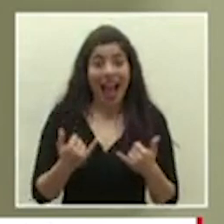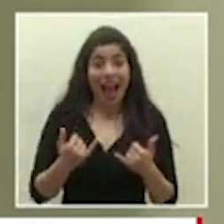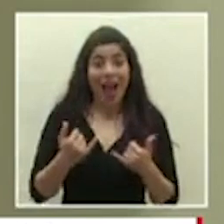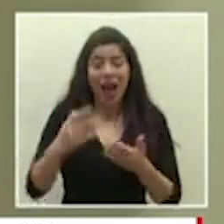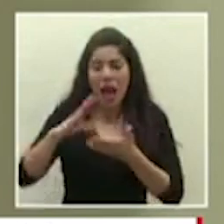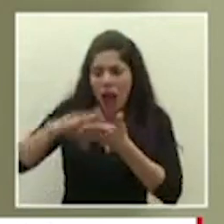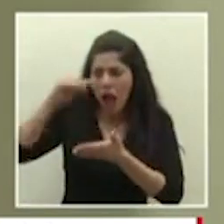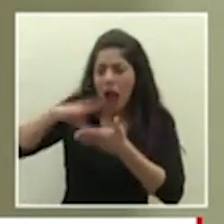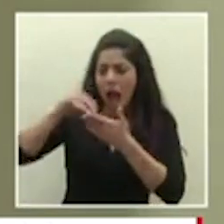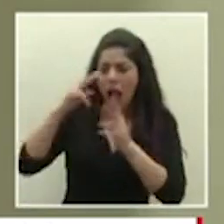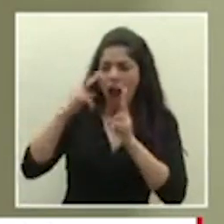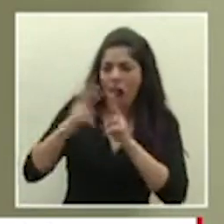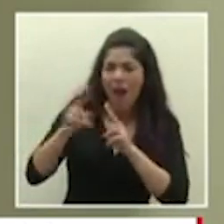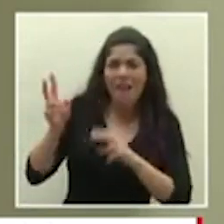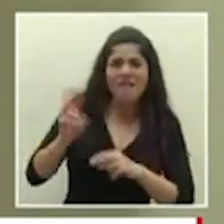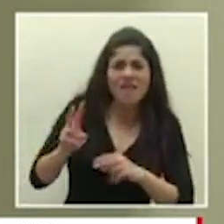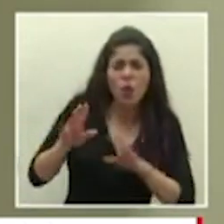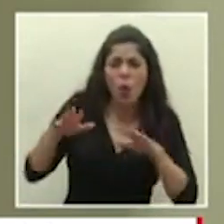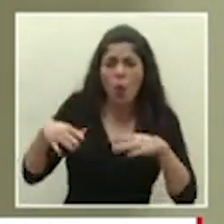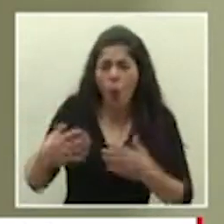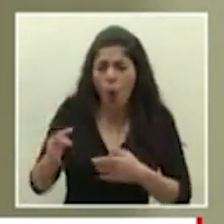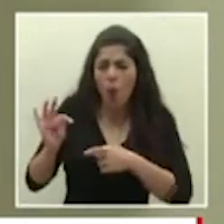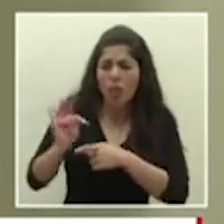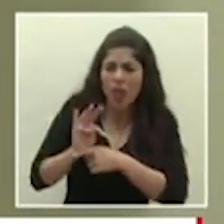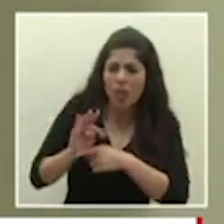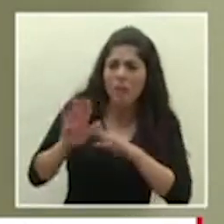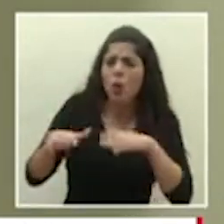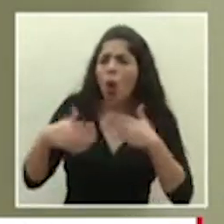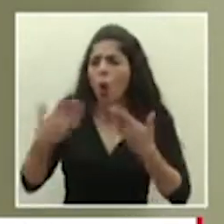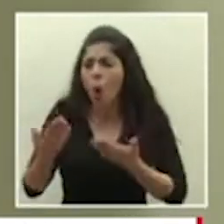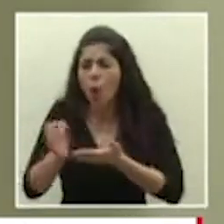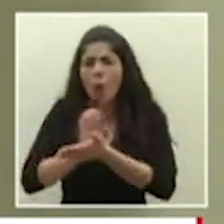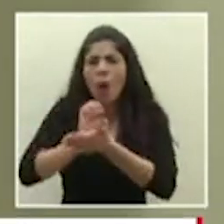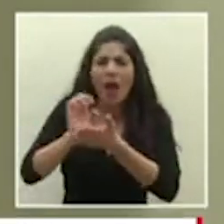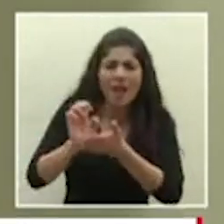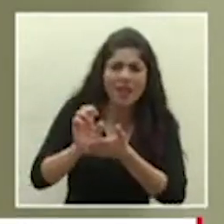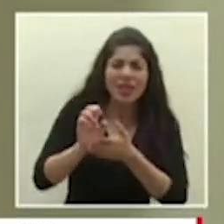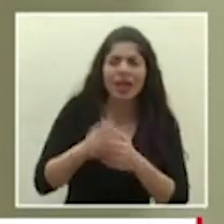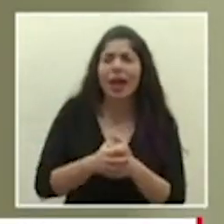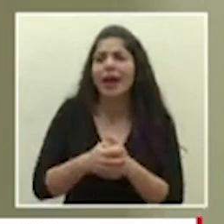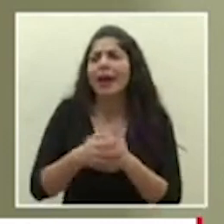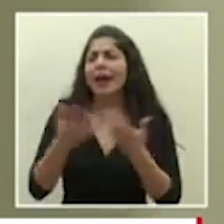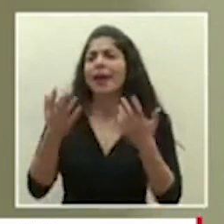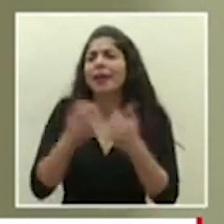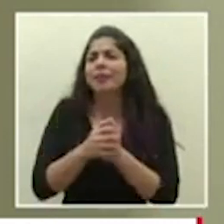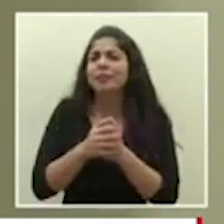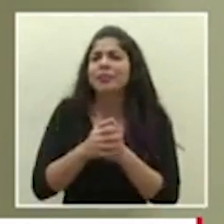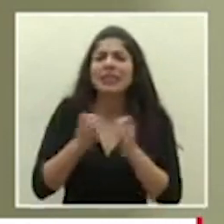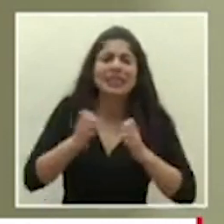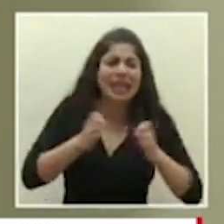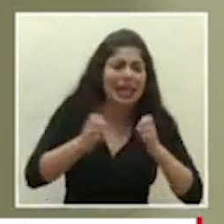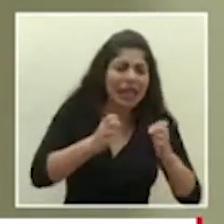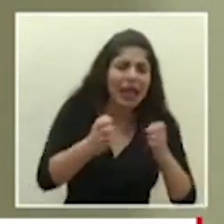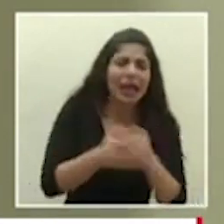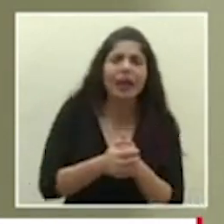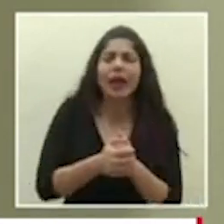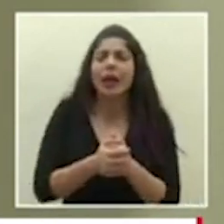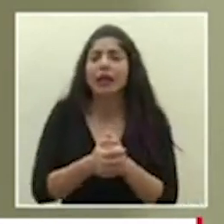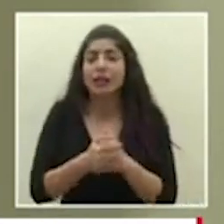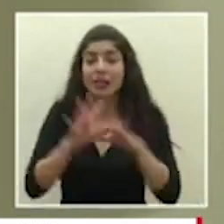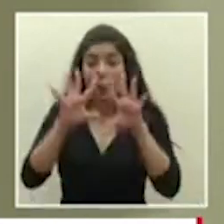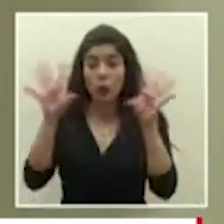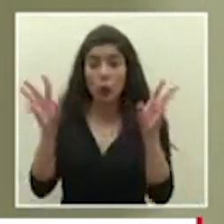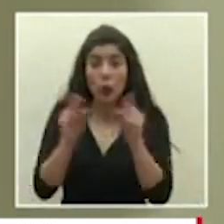sobre este virus sobre cómo tratarlo sobre cómo evitarlo las estrategias es